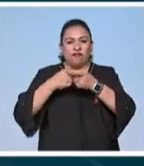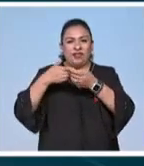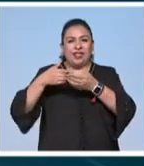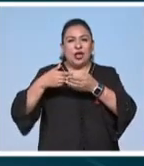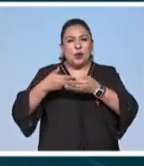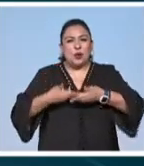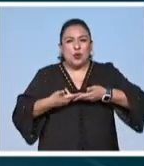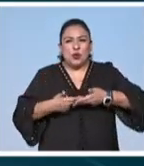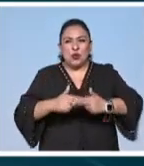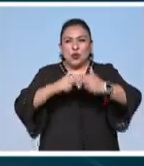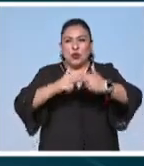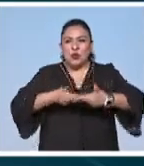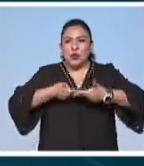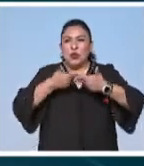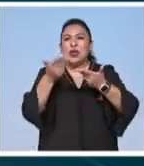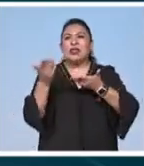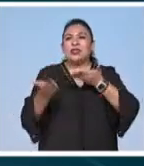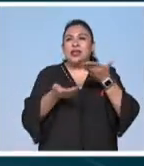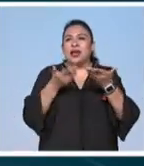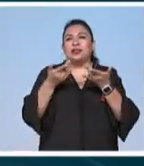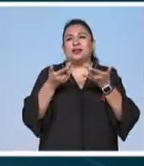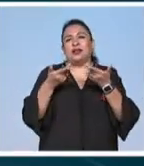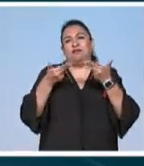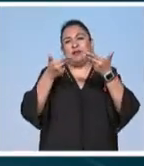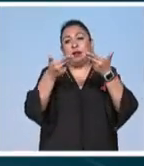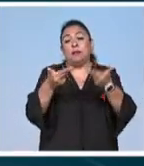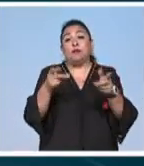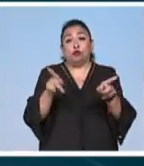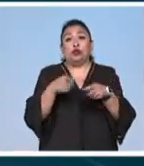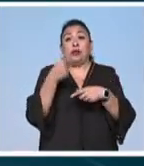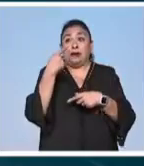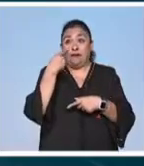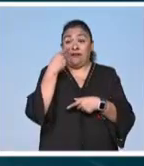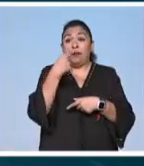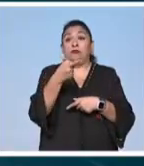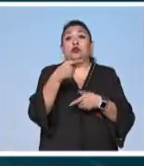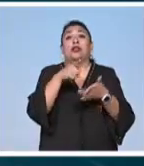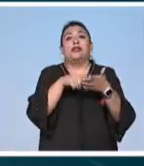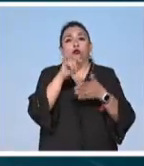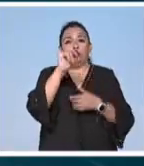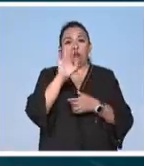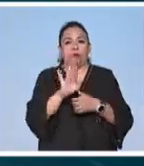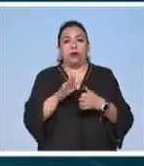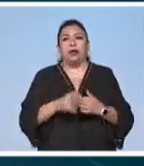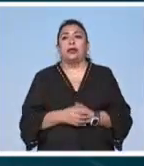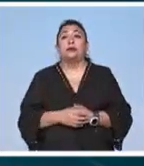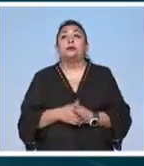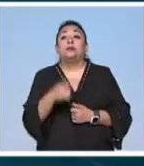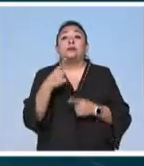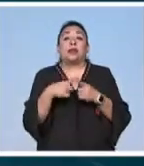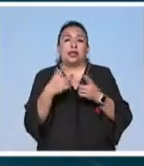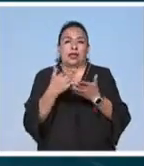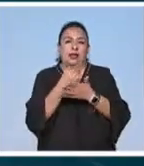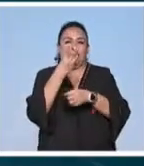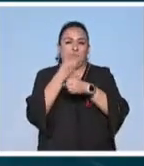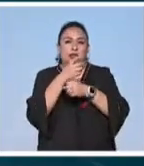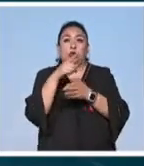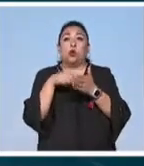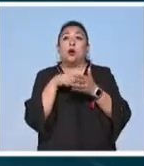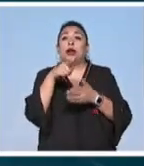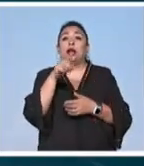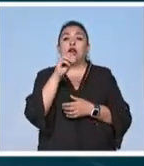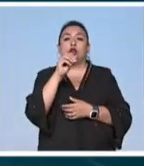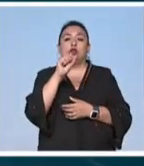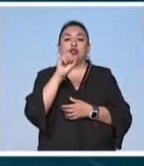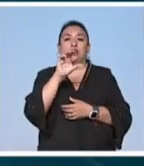importantes tradiciones dancísticas y musicales elementos que se ven reflejados en las imágenes el ganador del tercer lugar fue para